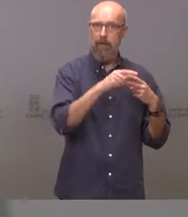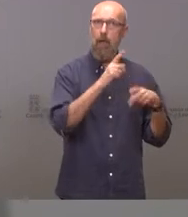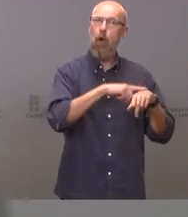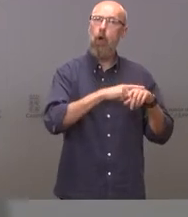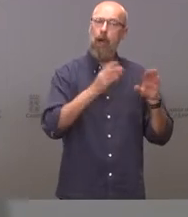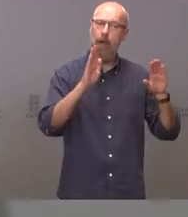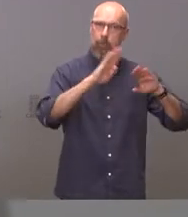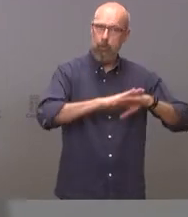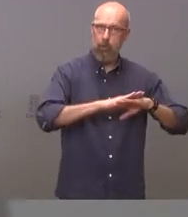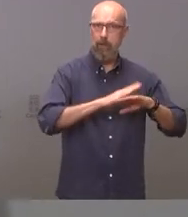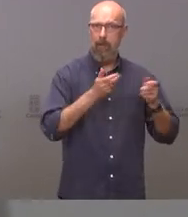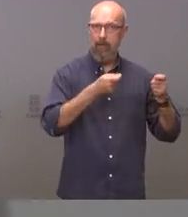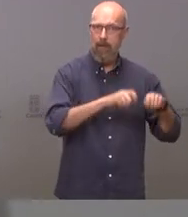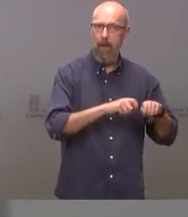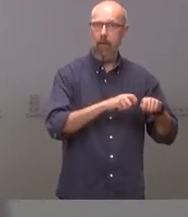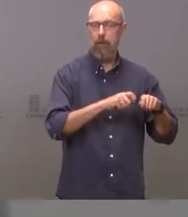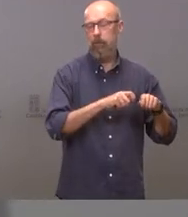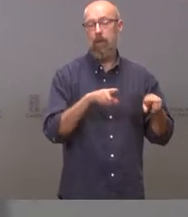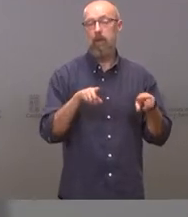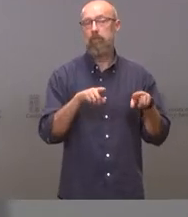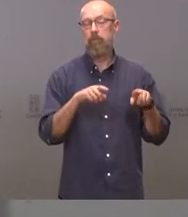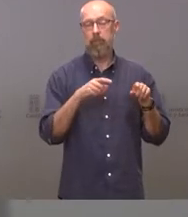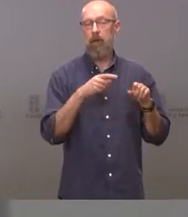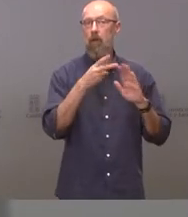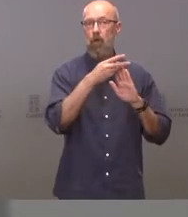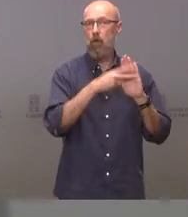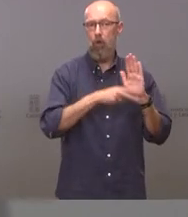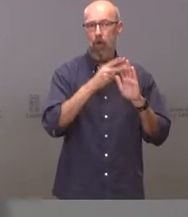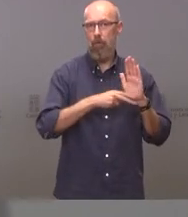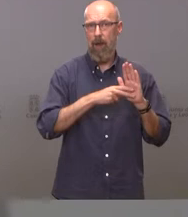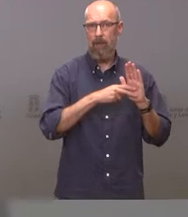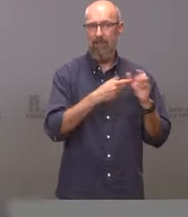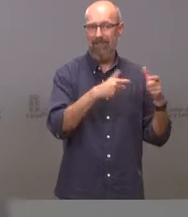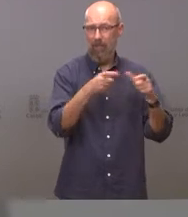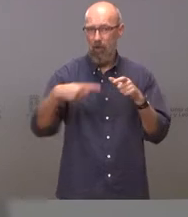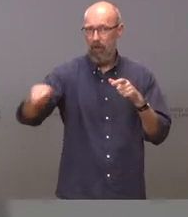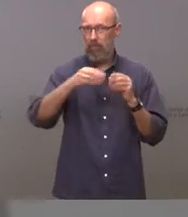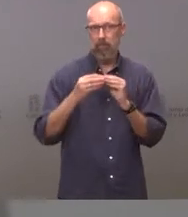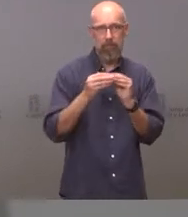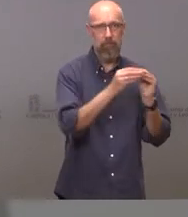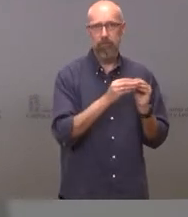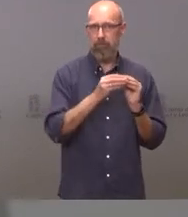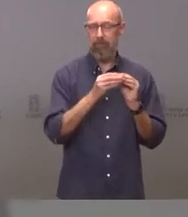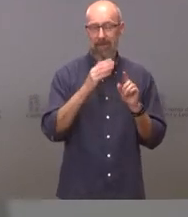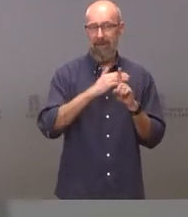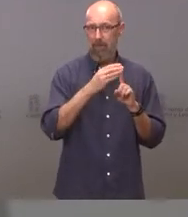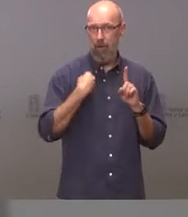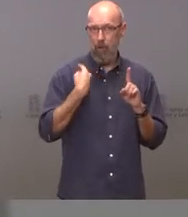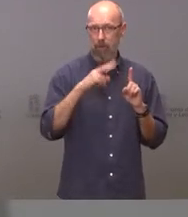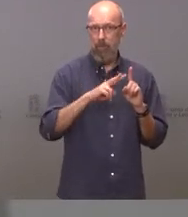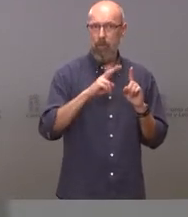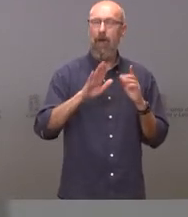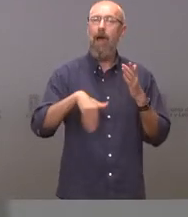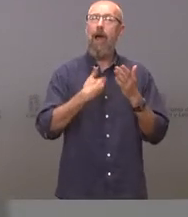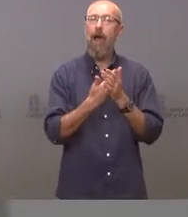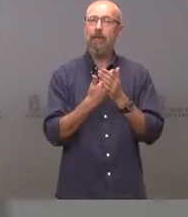ocio nocturno y a fin de homogeneizar estas limitaciones a los citados sectores, se amplía para el nivel 2 hasta las 0.02